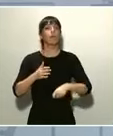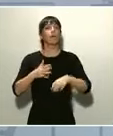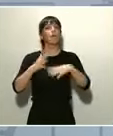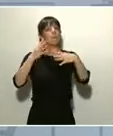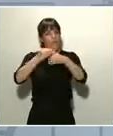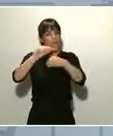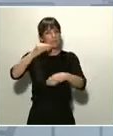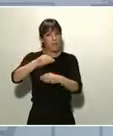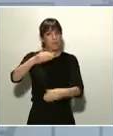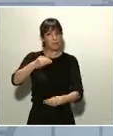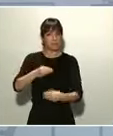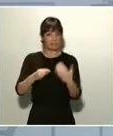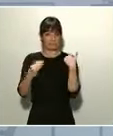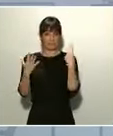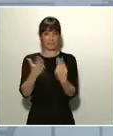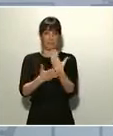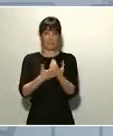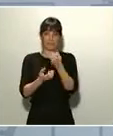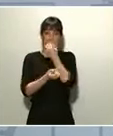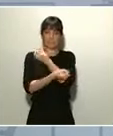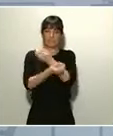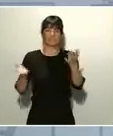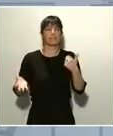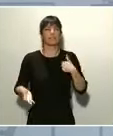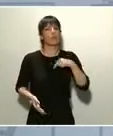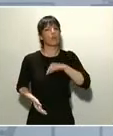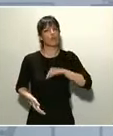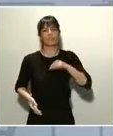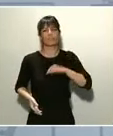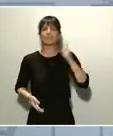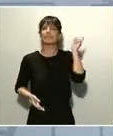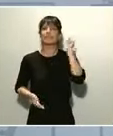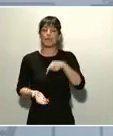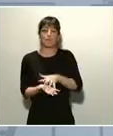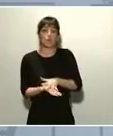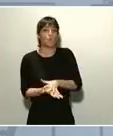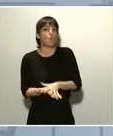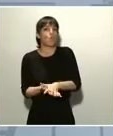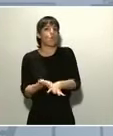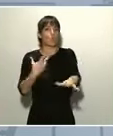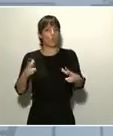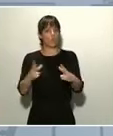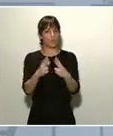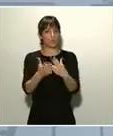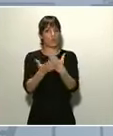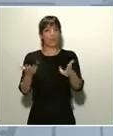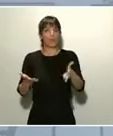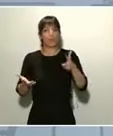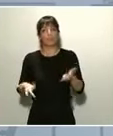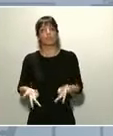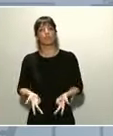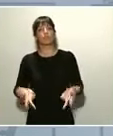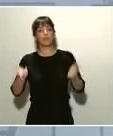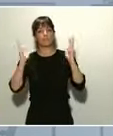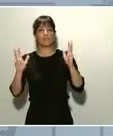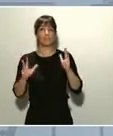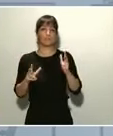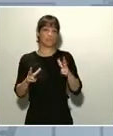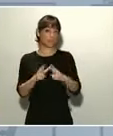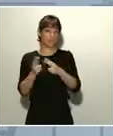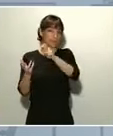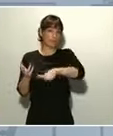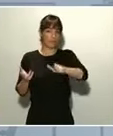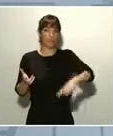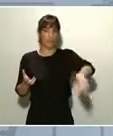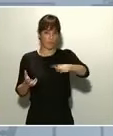últimos siete días y que somos muy conscientes del impacto social que tiene sobre los derechos y libertades del conjunto de ciudadanos en nuestro